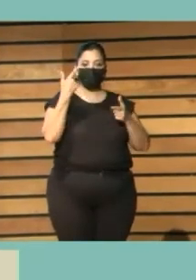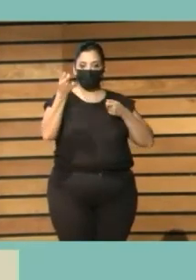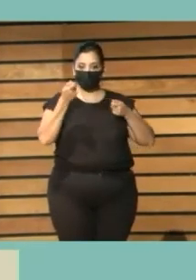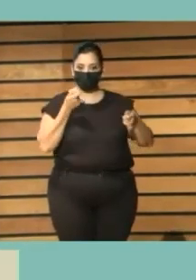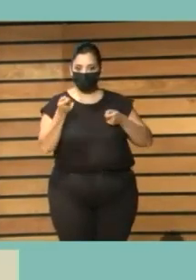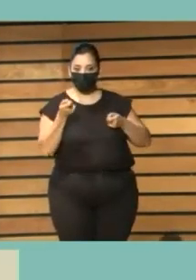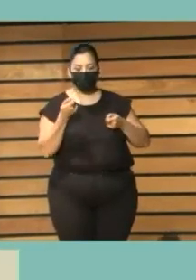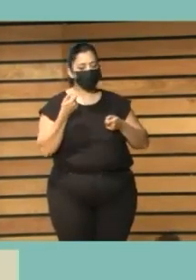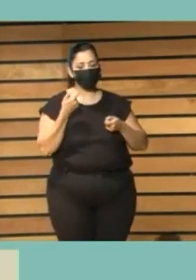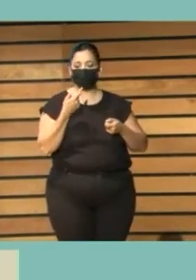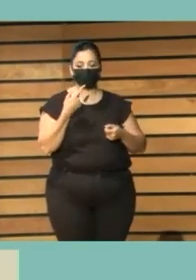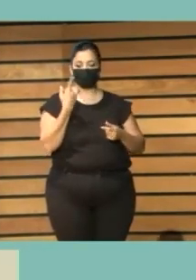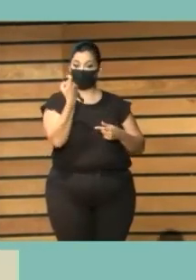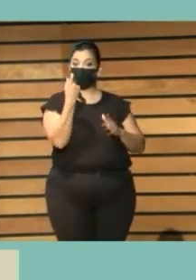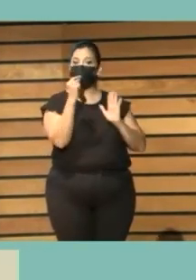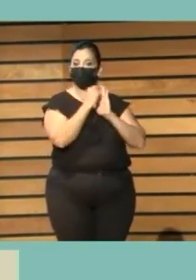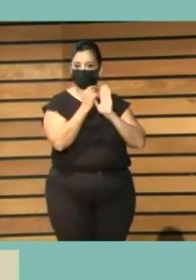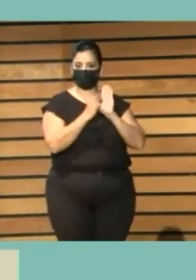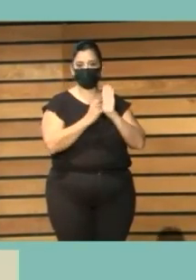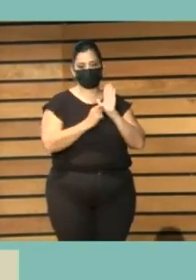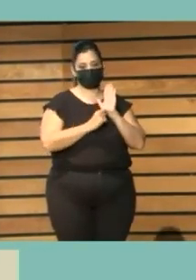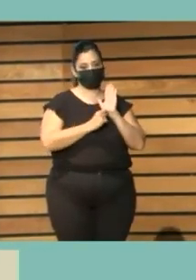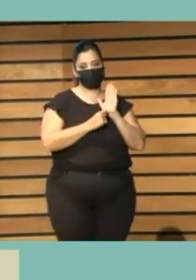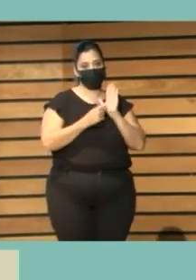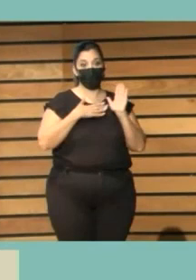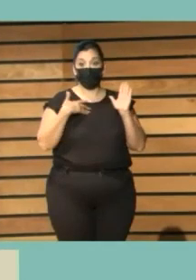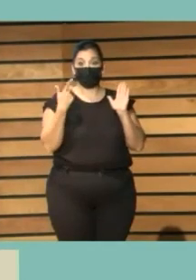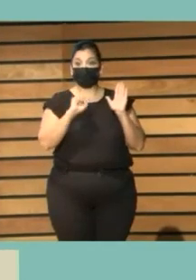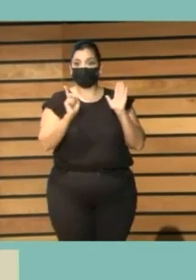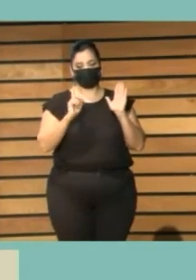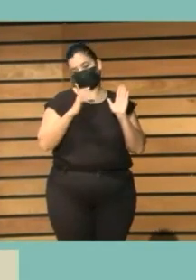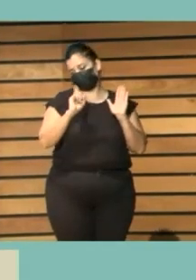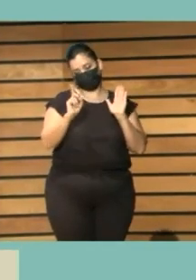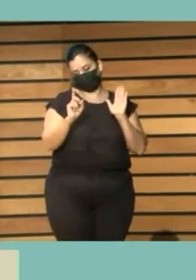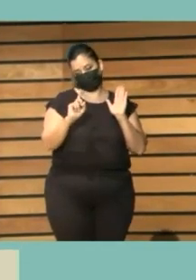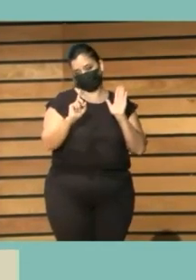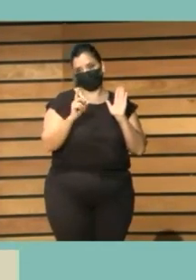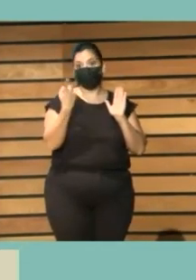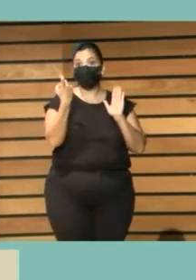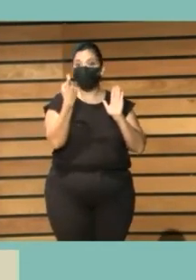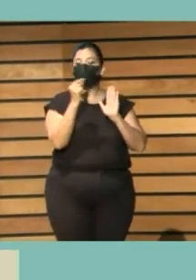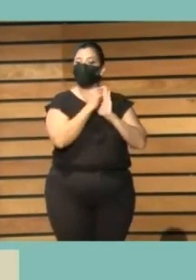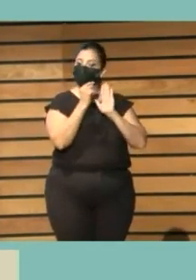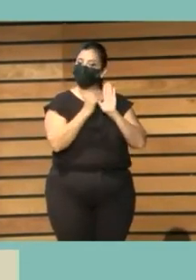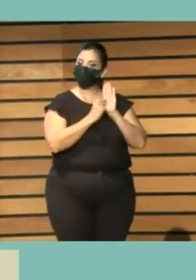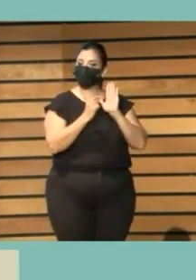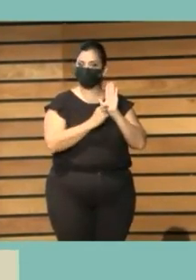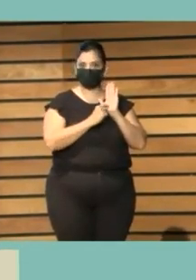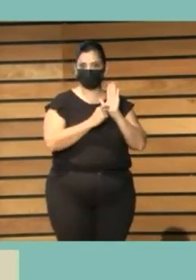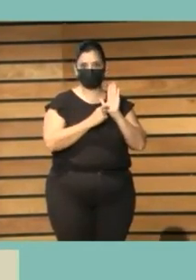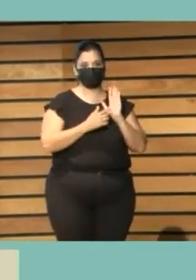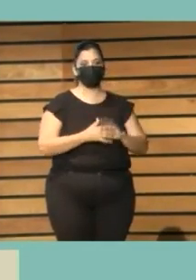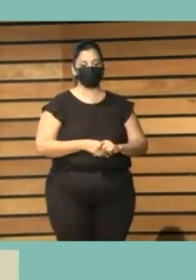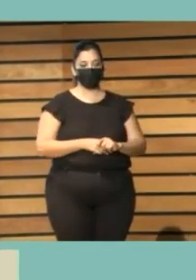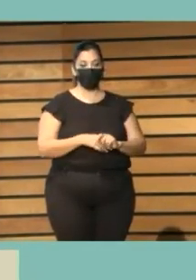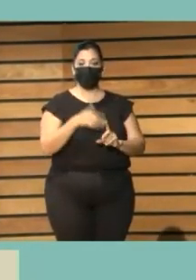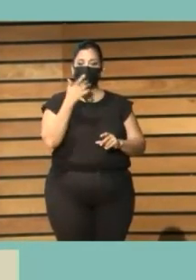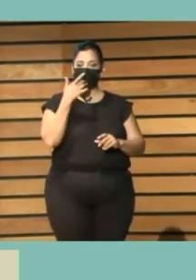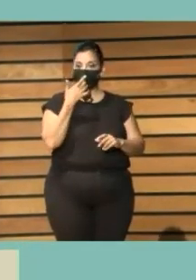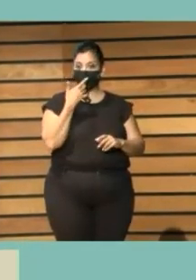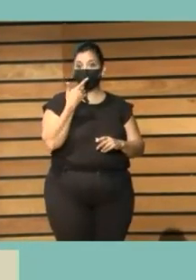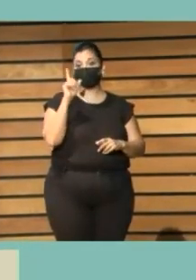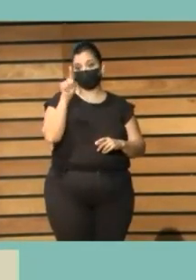romper algunos de los constructos que utiliza la prensa,